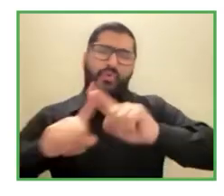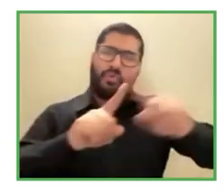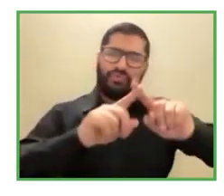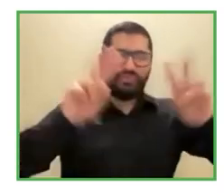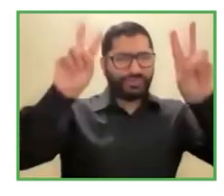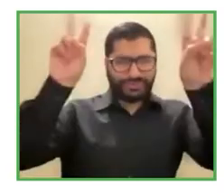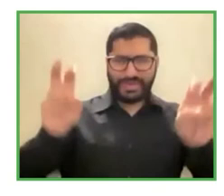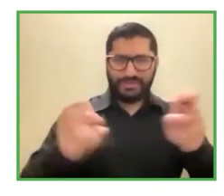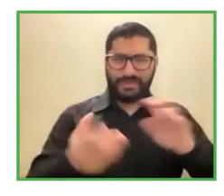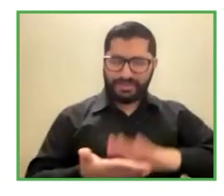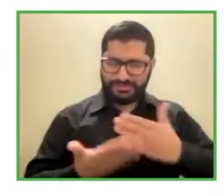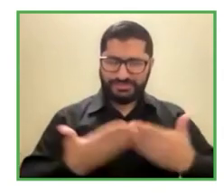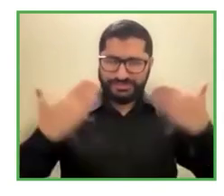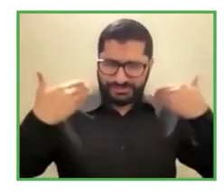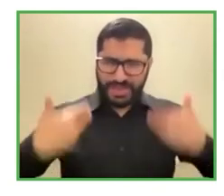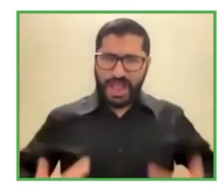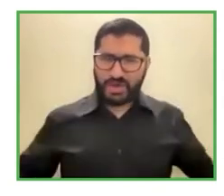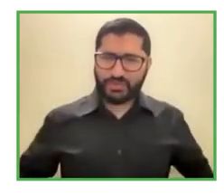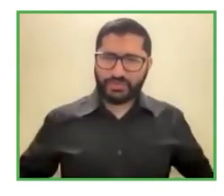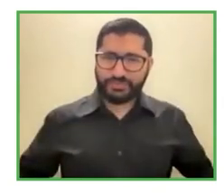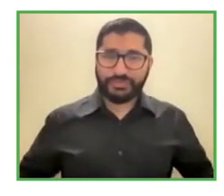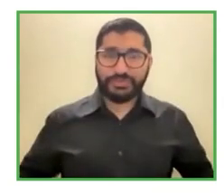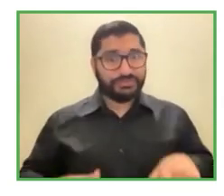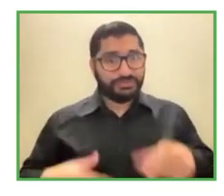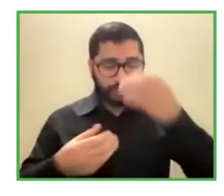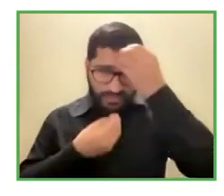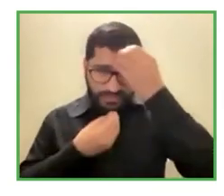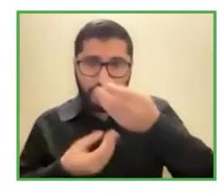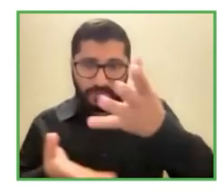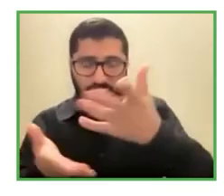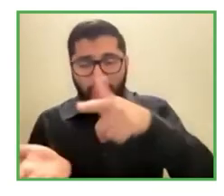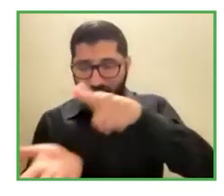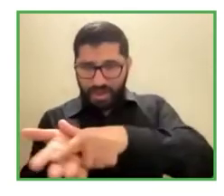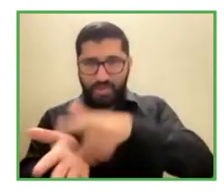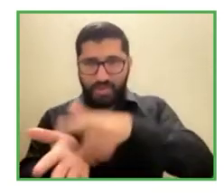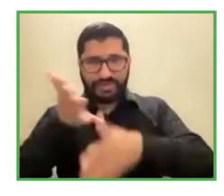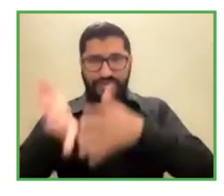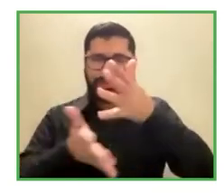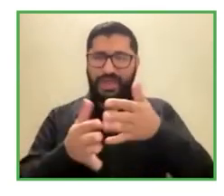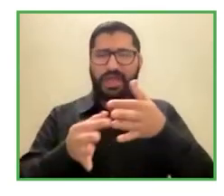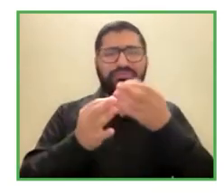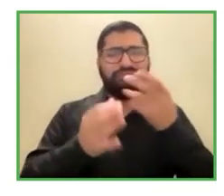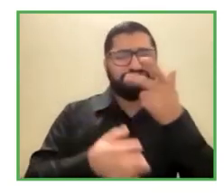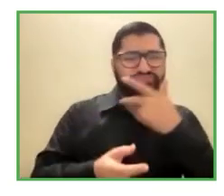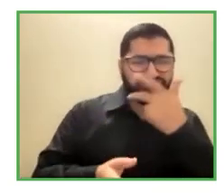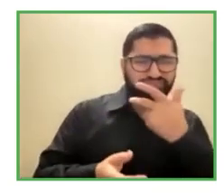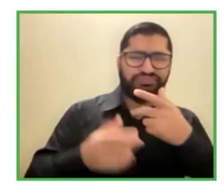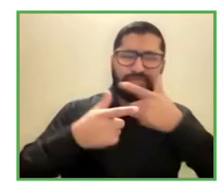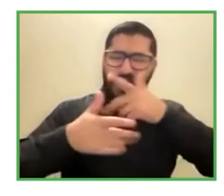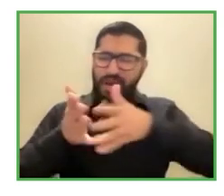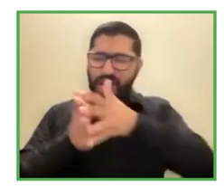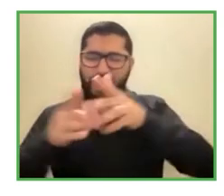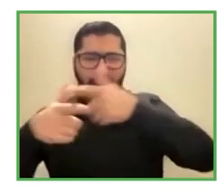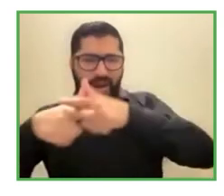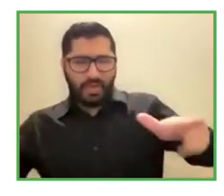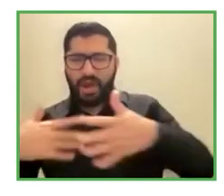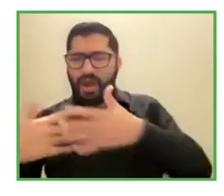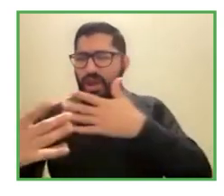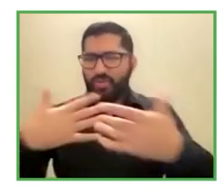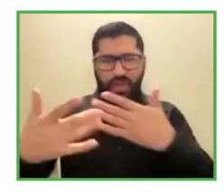su idioma natural y por lo tanto esto no es algo que se use demasiado en el sistema de salud